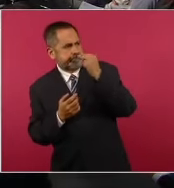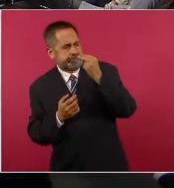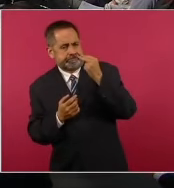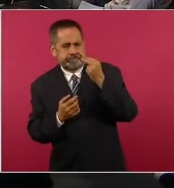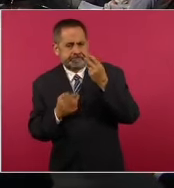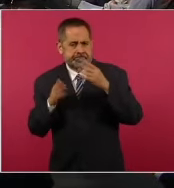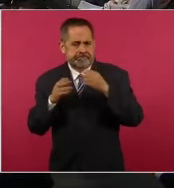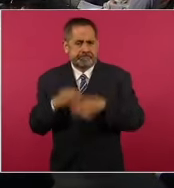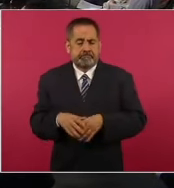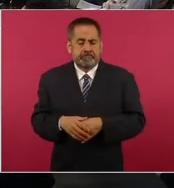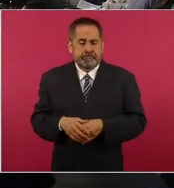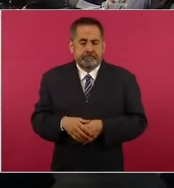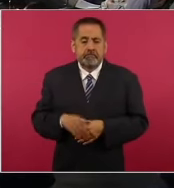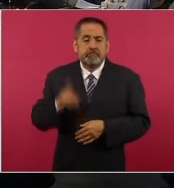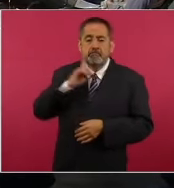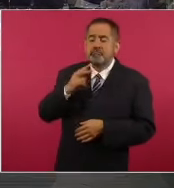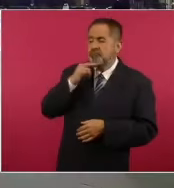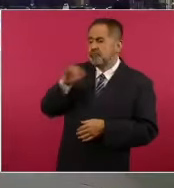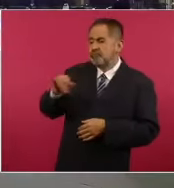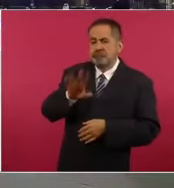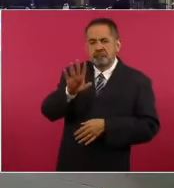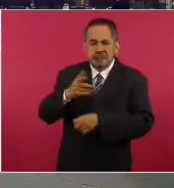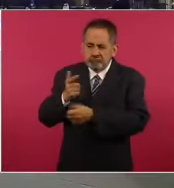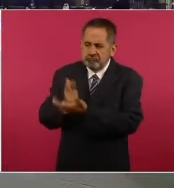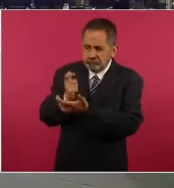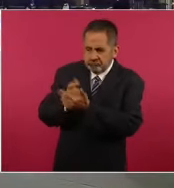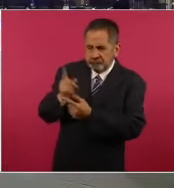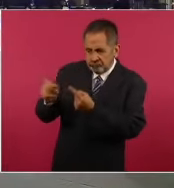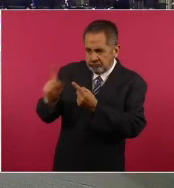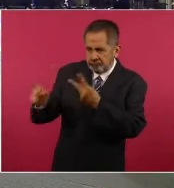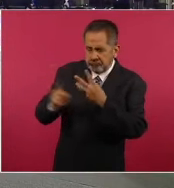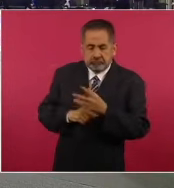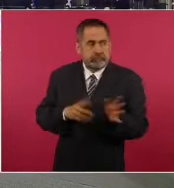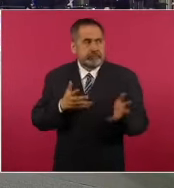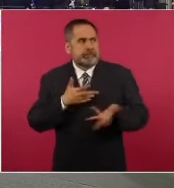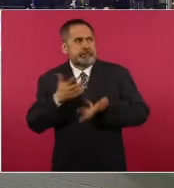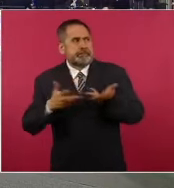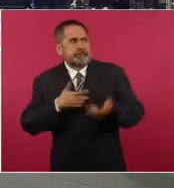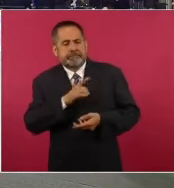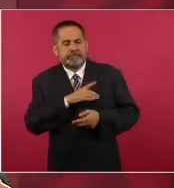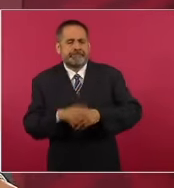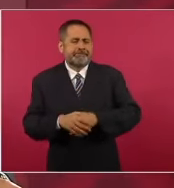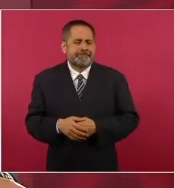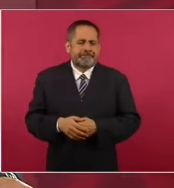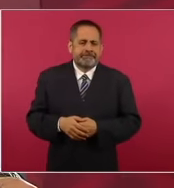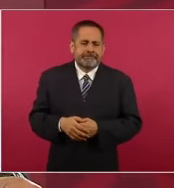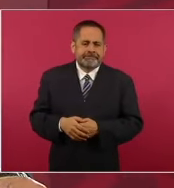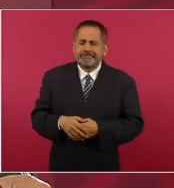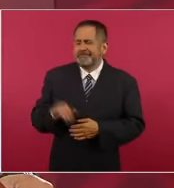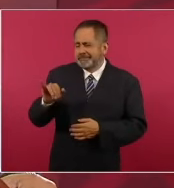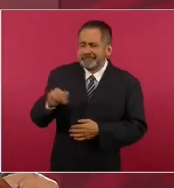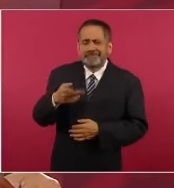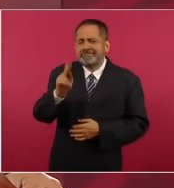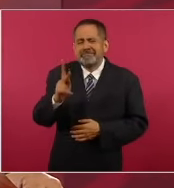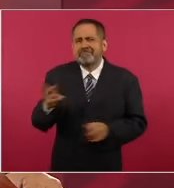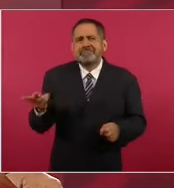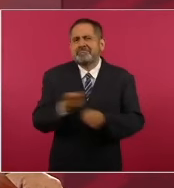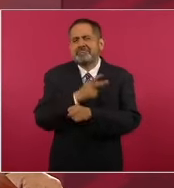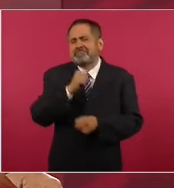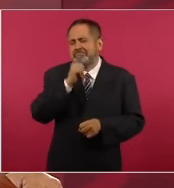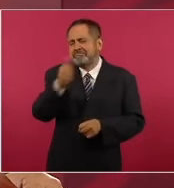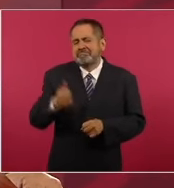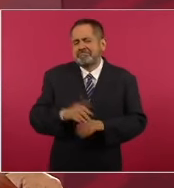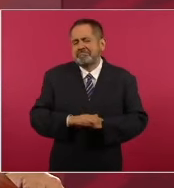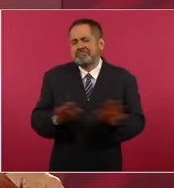Sí, el amedrentamiento, presidente. Sí, pero tampoco pasa a mayores, porque depende